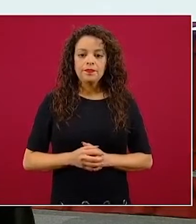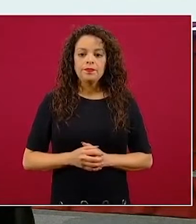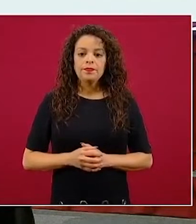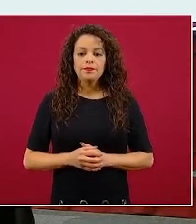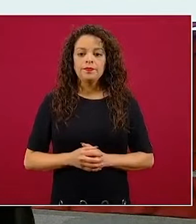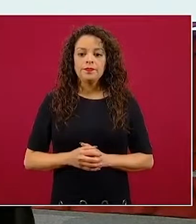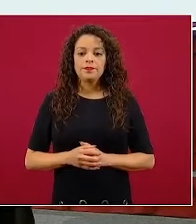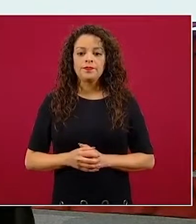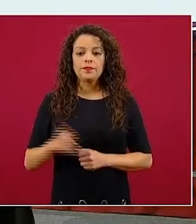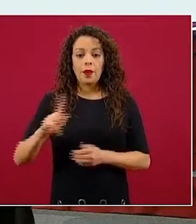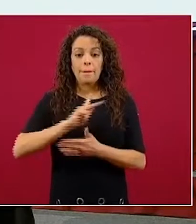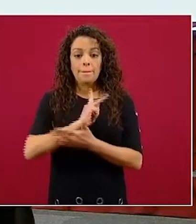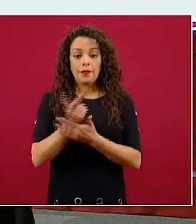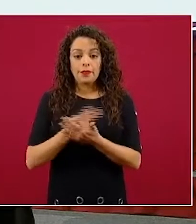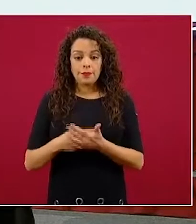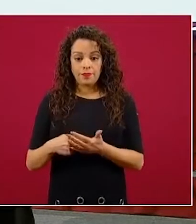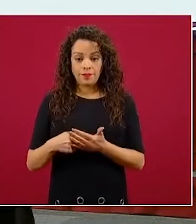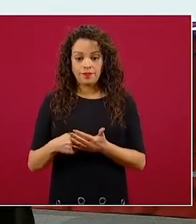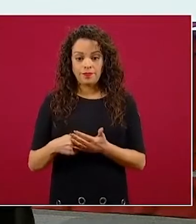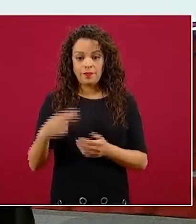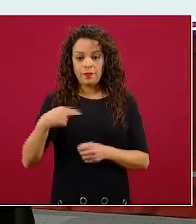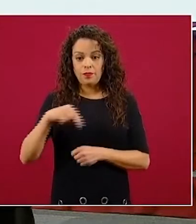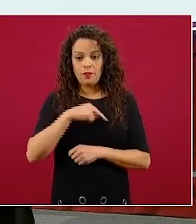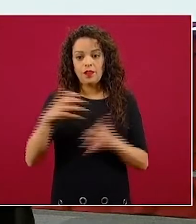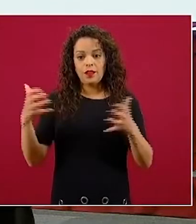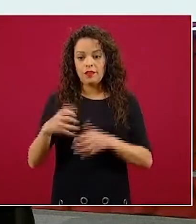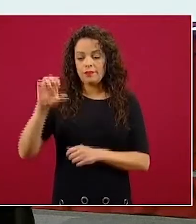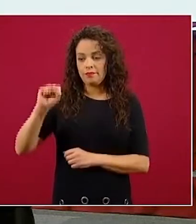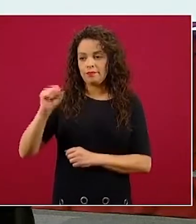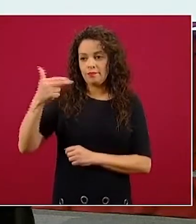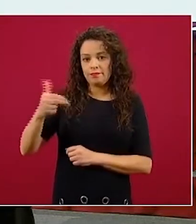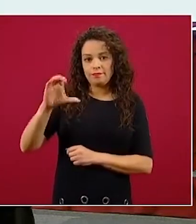Bueno, dentro de los programas que estamos haciendo en Hacienda,